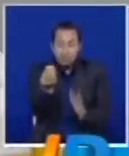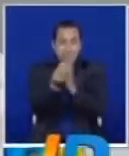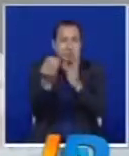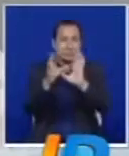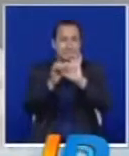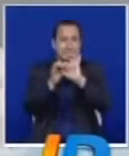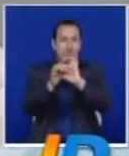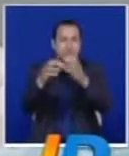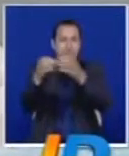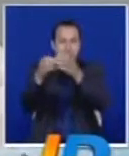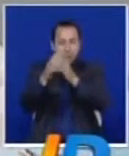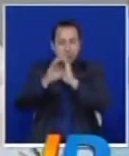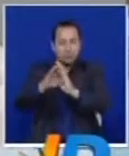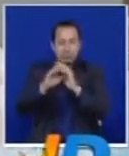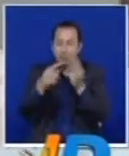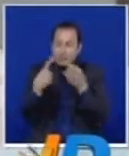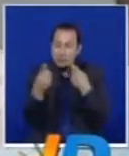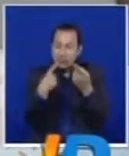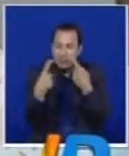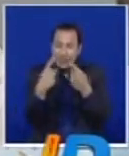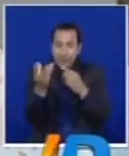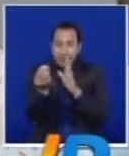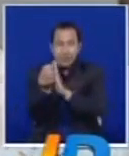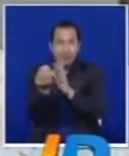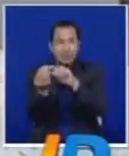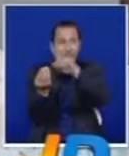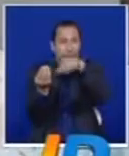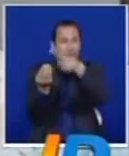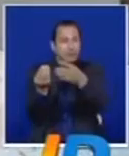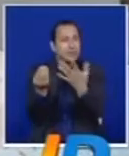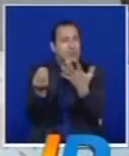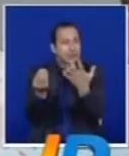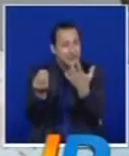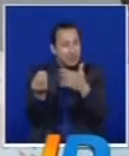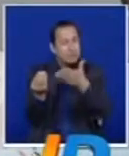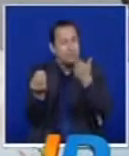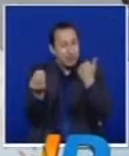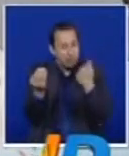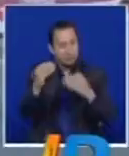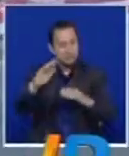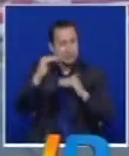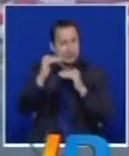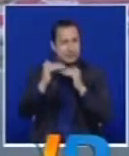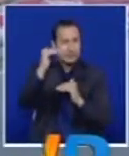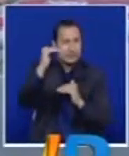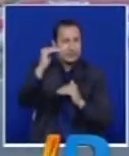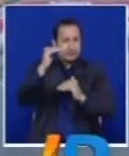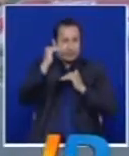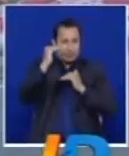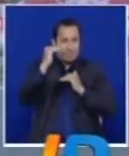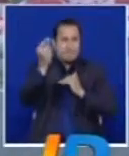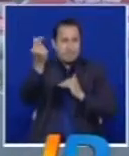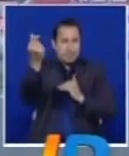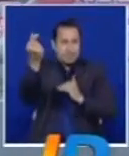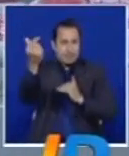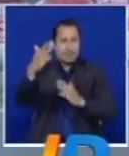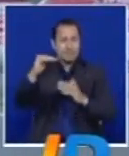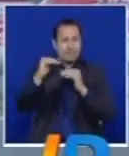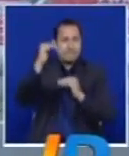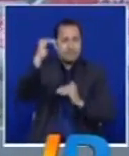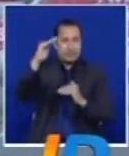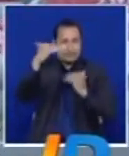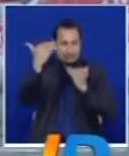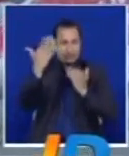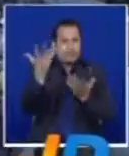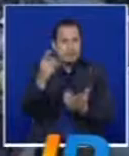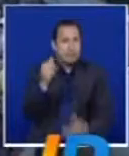He enfatizado que ellos su aspiración en Avianca es tener un mejor salario. Este martes se reunirán nuevamente los directivos